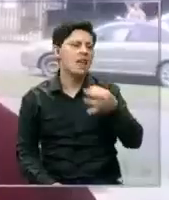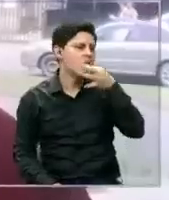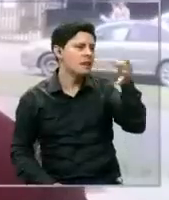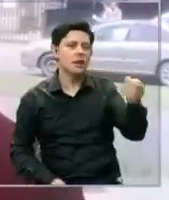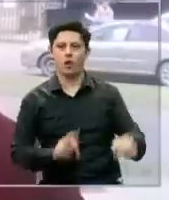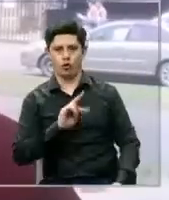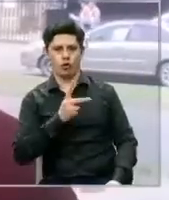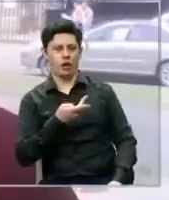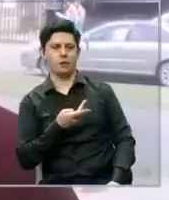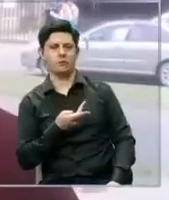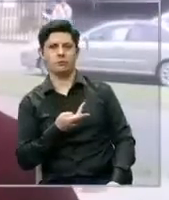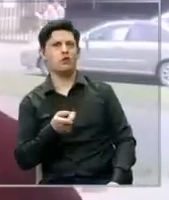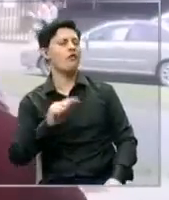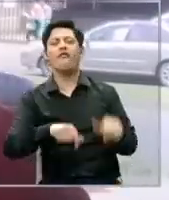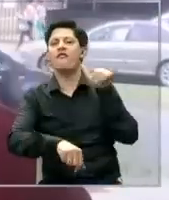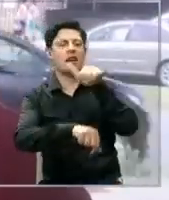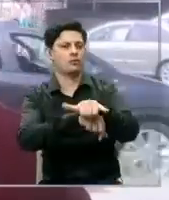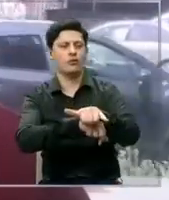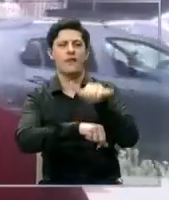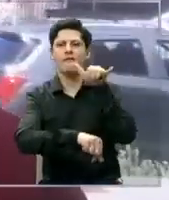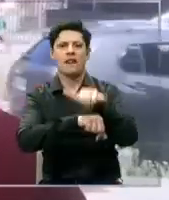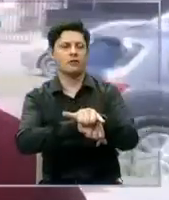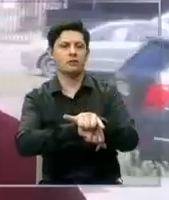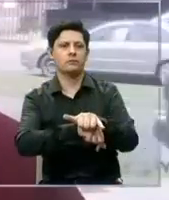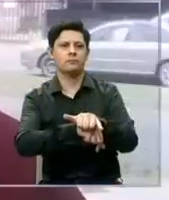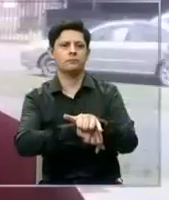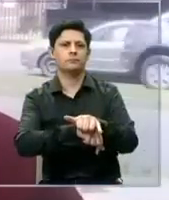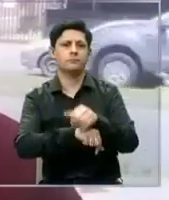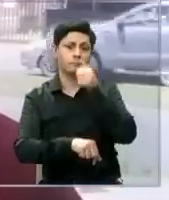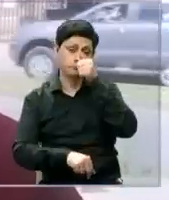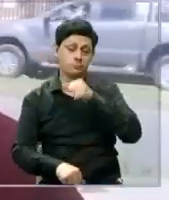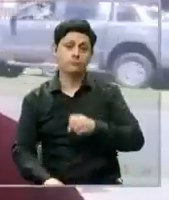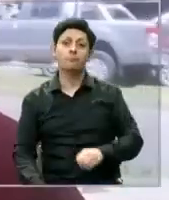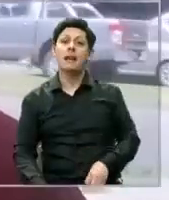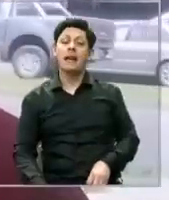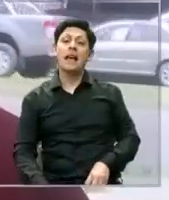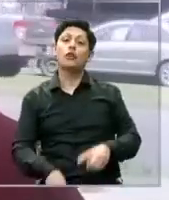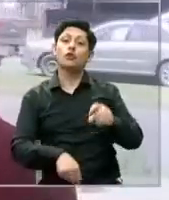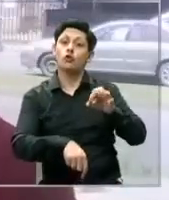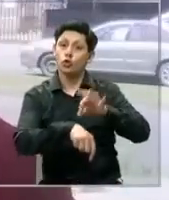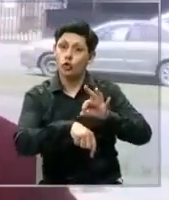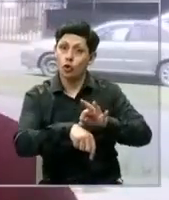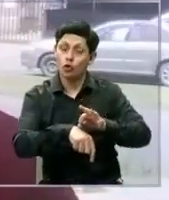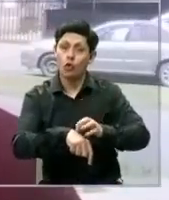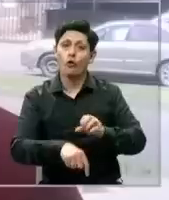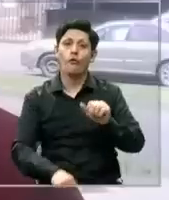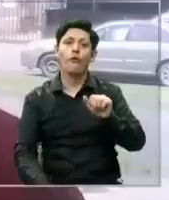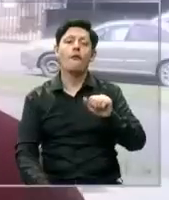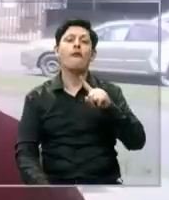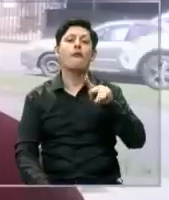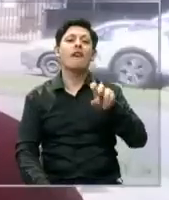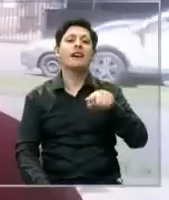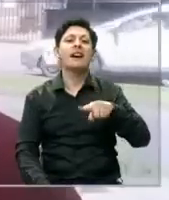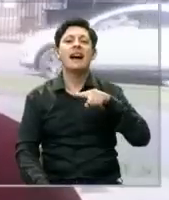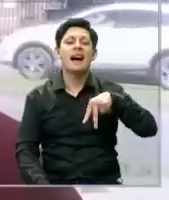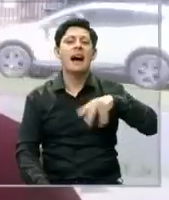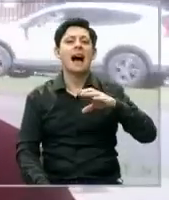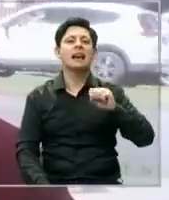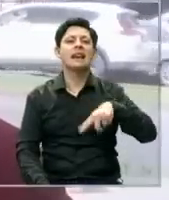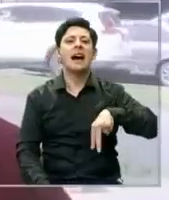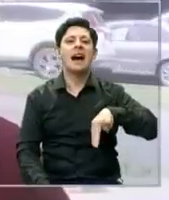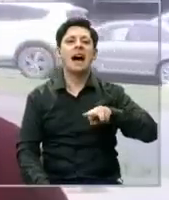Eso es absolutamente falso. El doctor Bancalari, que es el dueño, es una persona que, por el contrario,